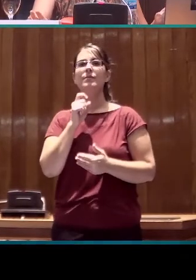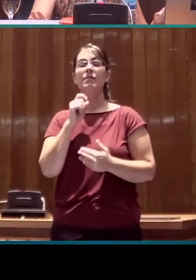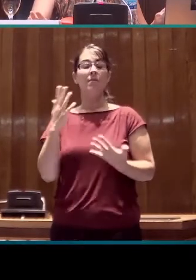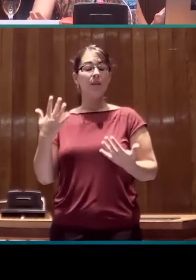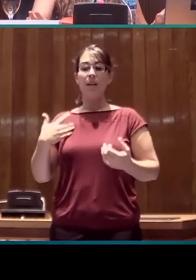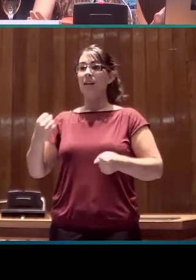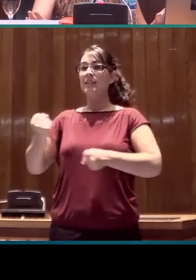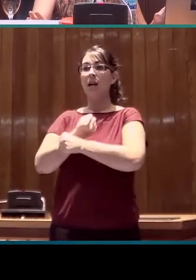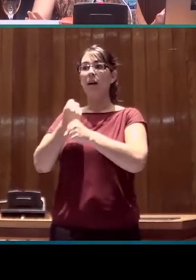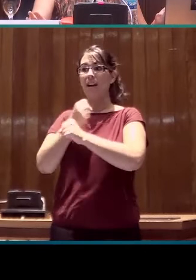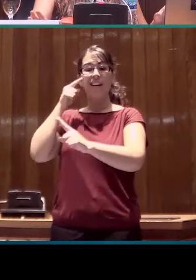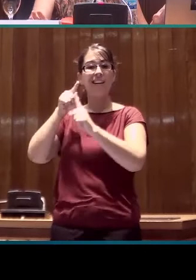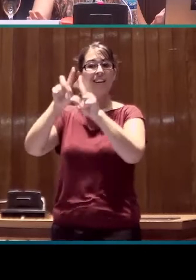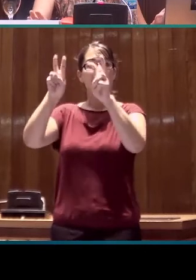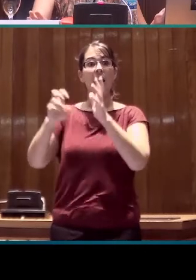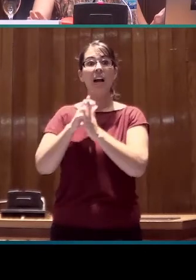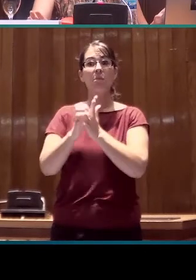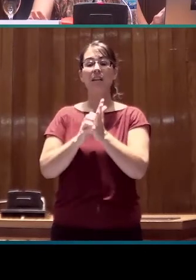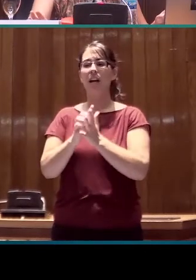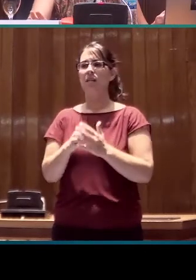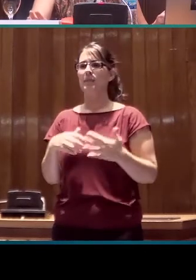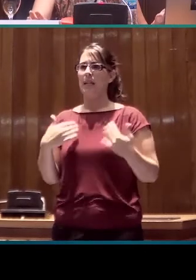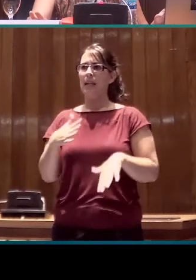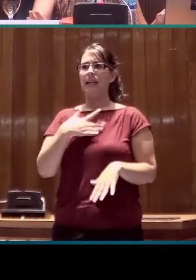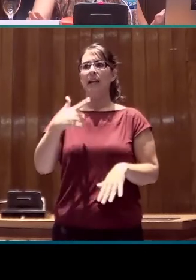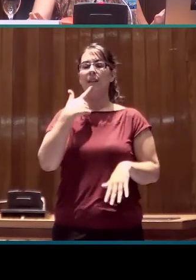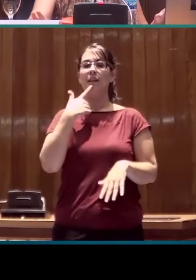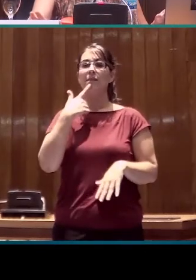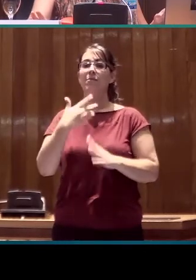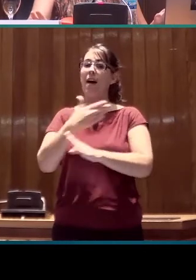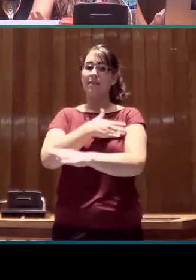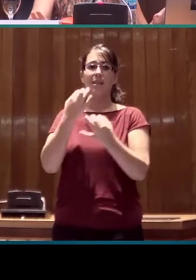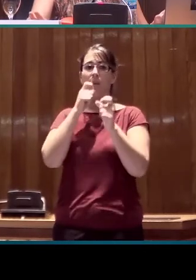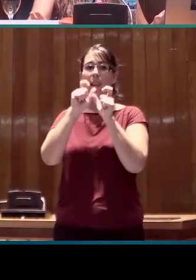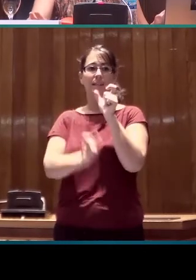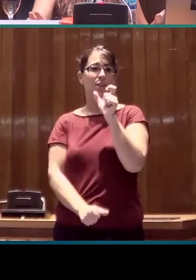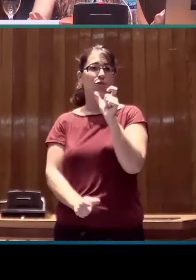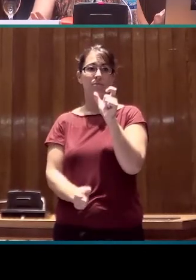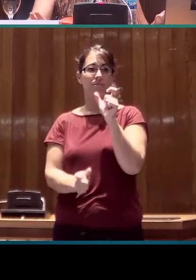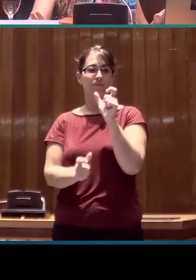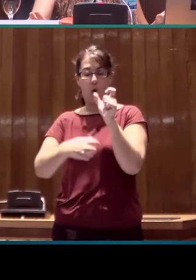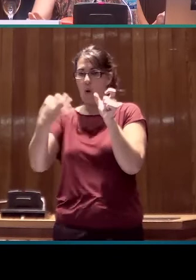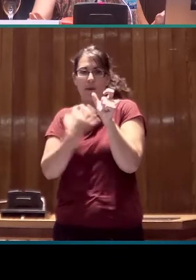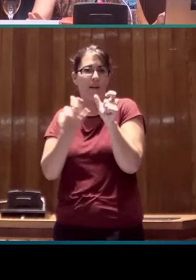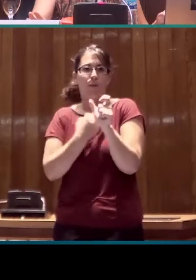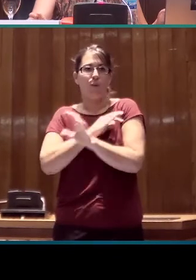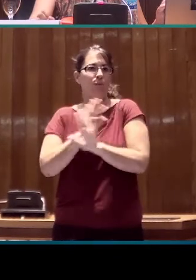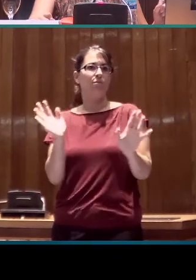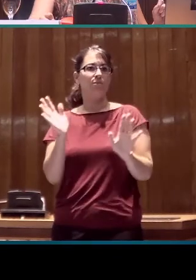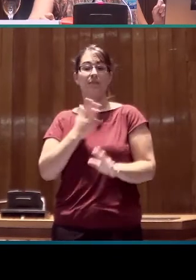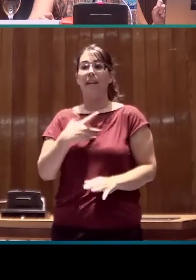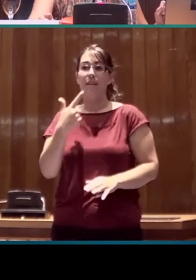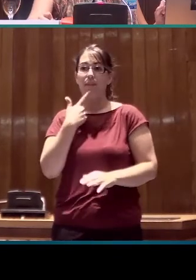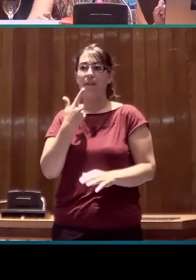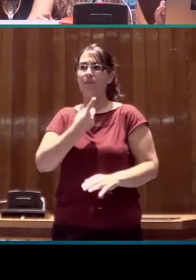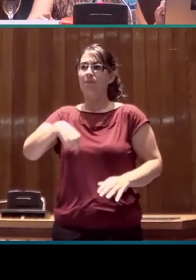hacia la gramática exige pasar también por el léxico, de tal manera que vamos a tener que detenernos